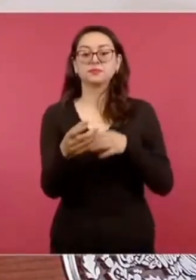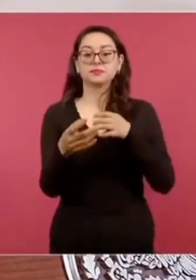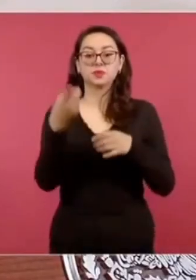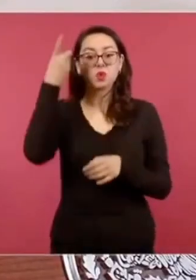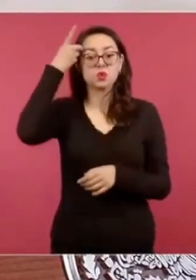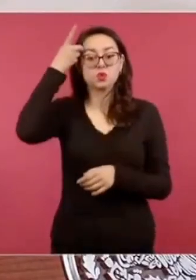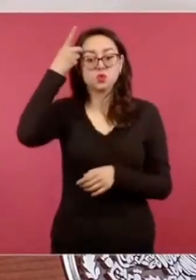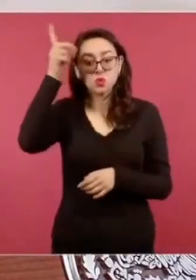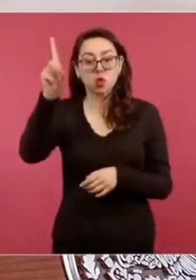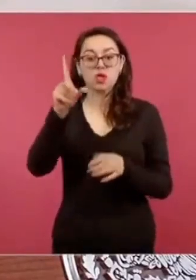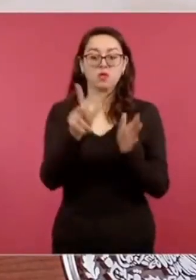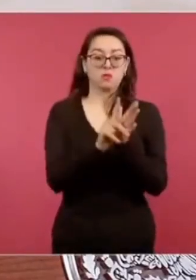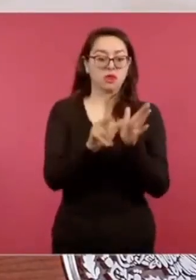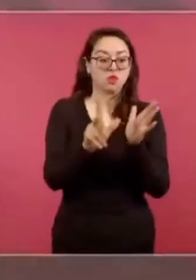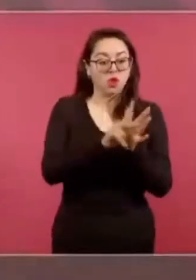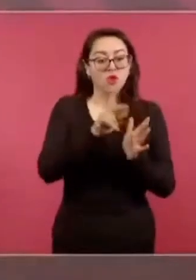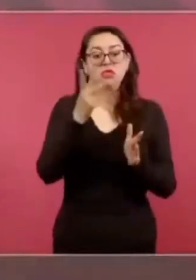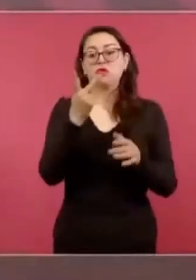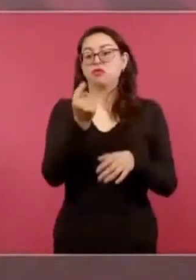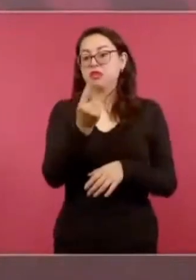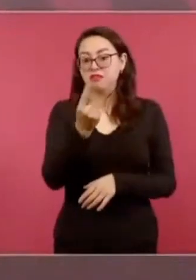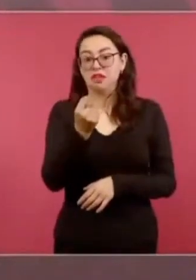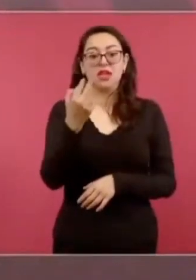tu responsabilidad.